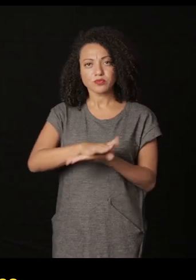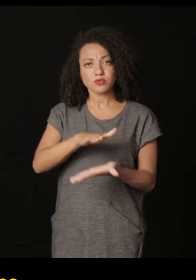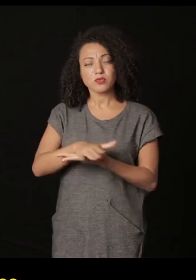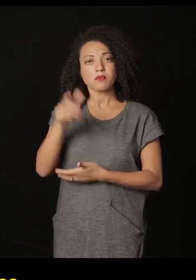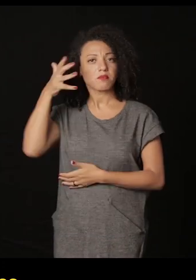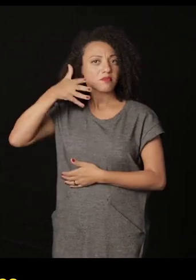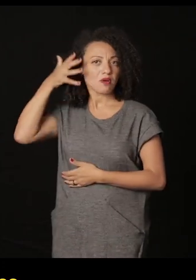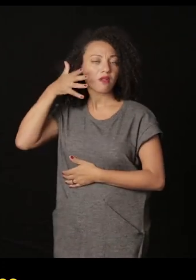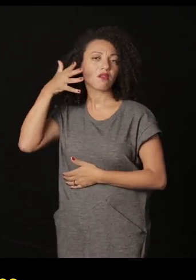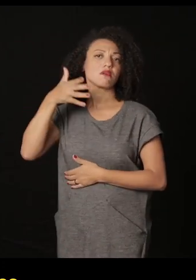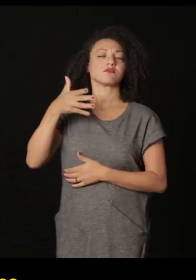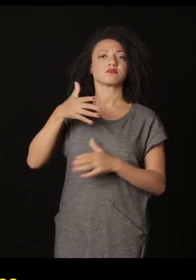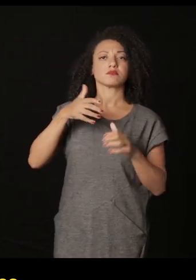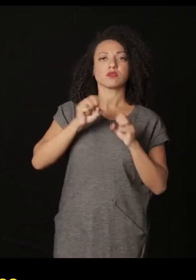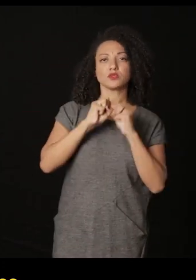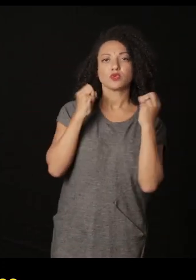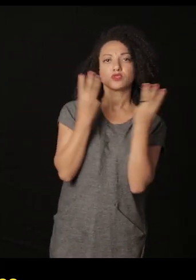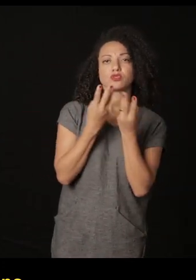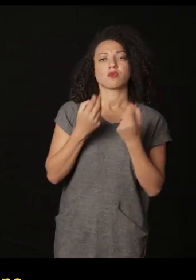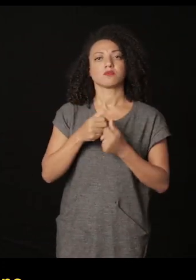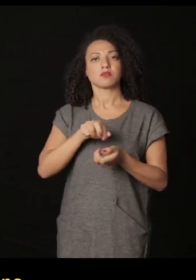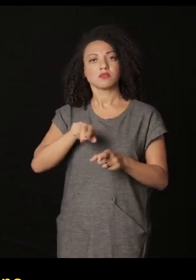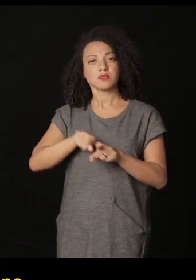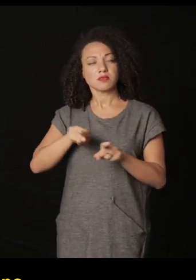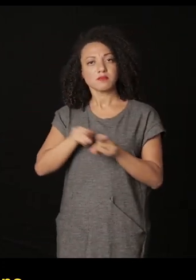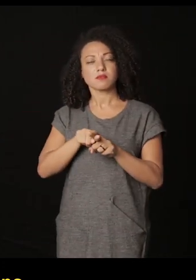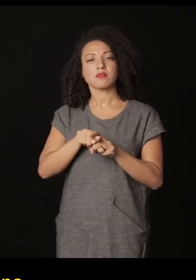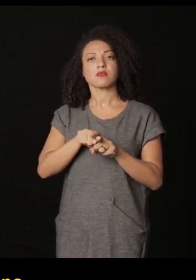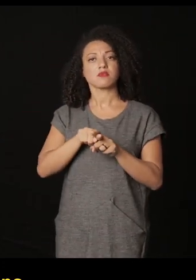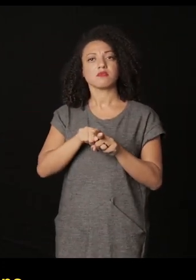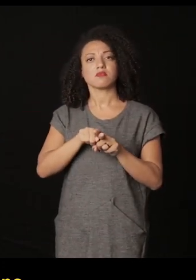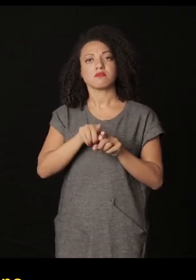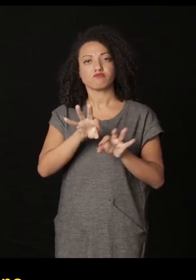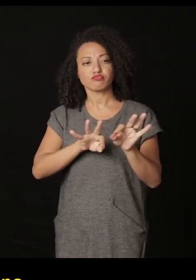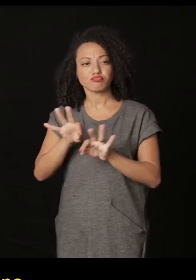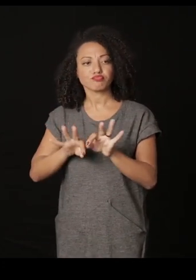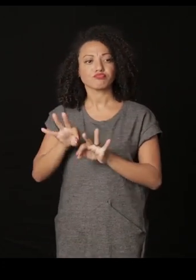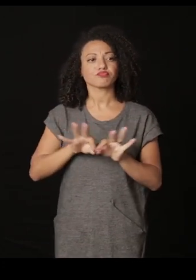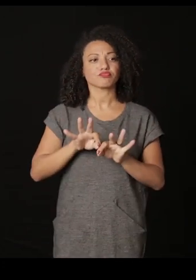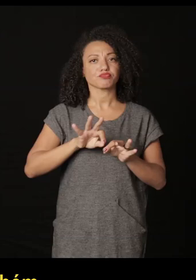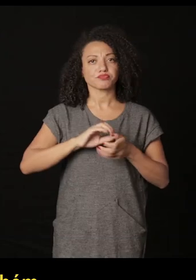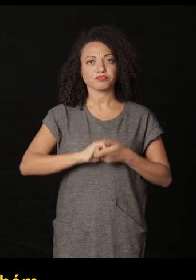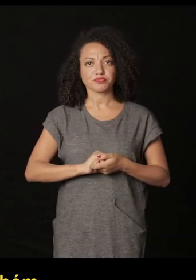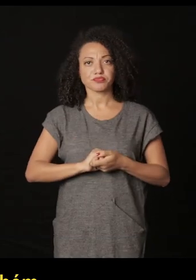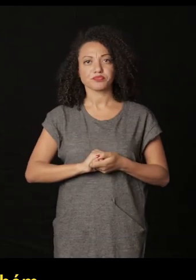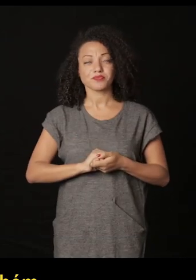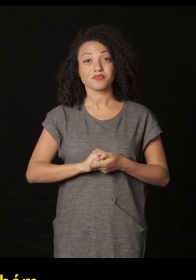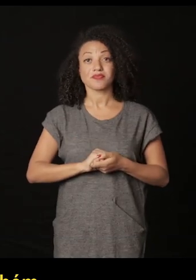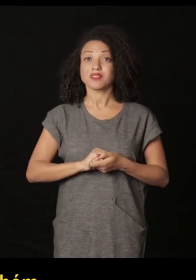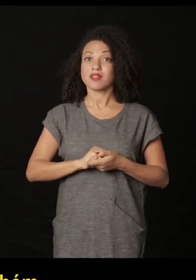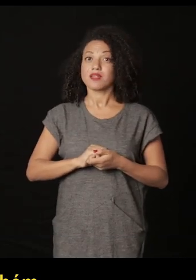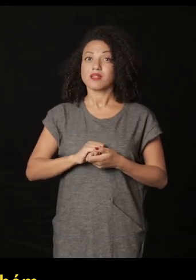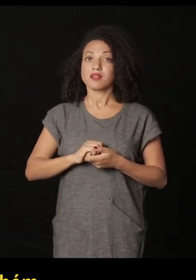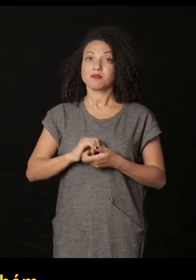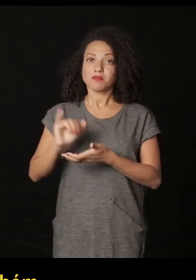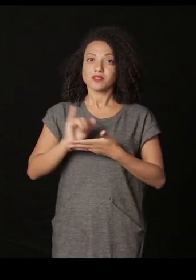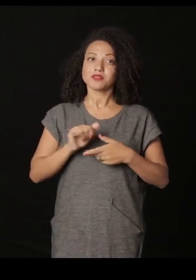presentación de conferencias e importación de talleres. E impartición de talleres. A importación a veces também.